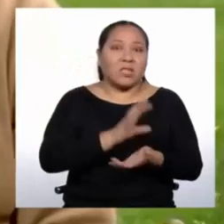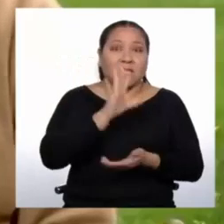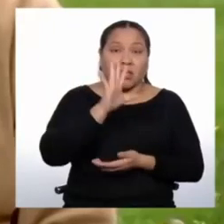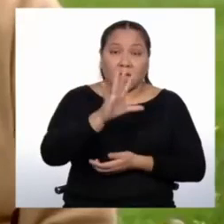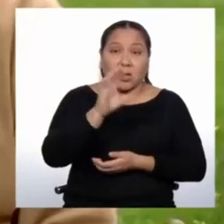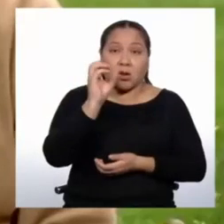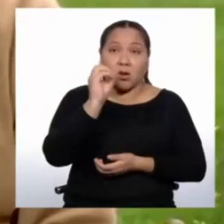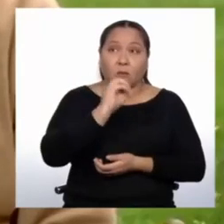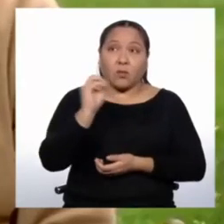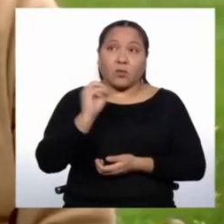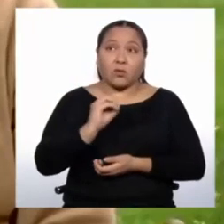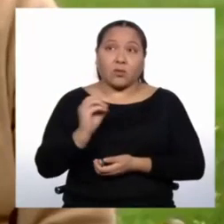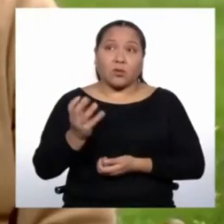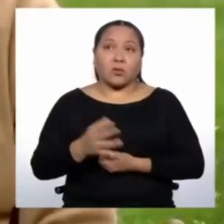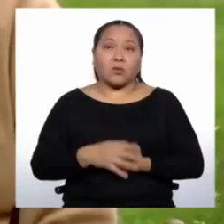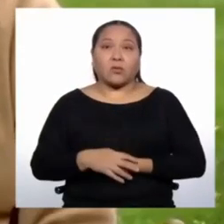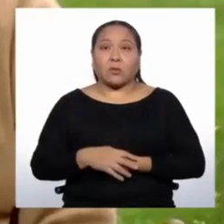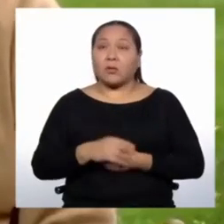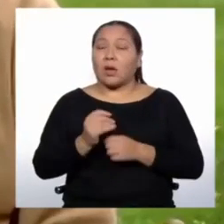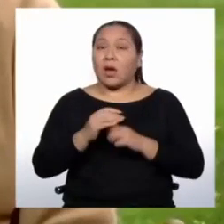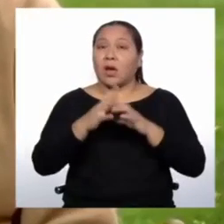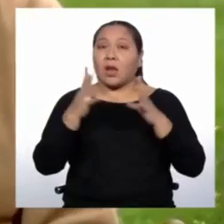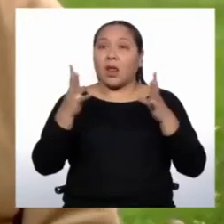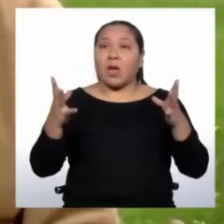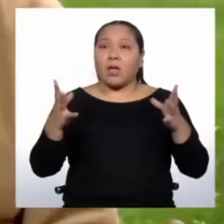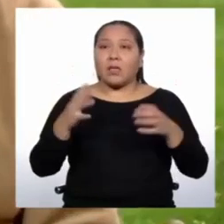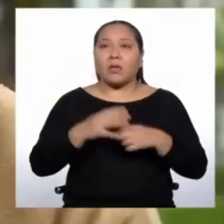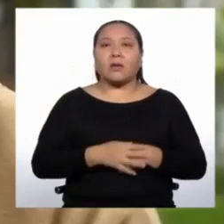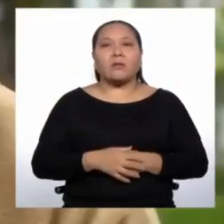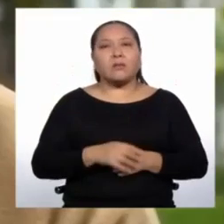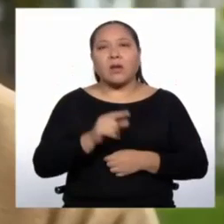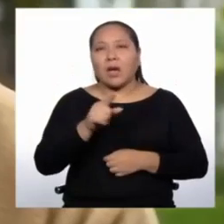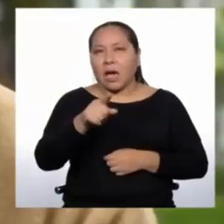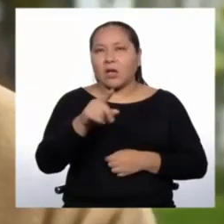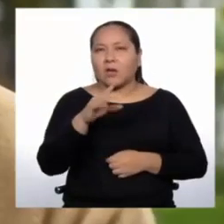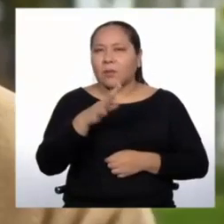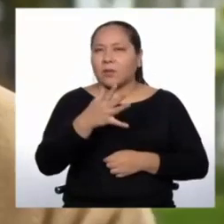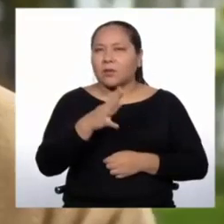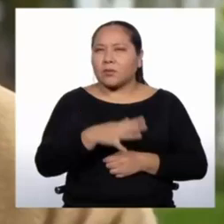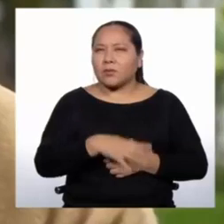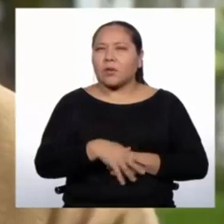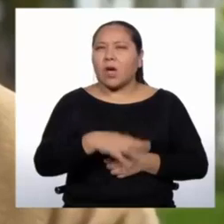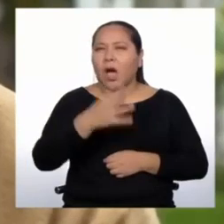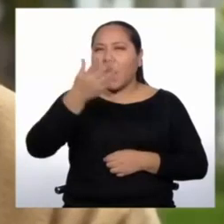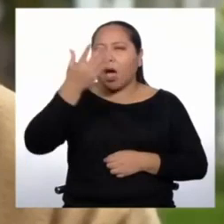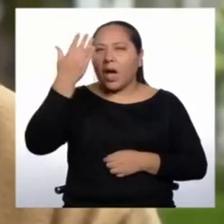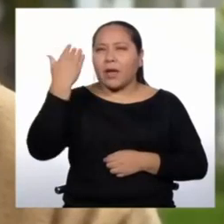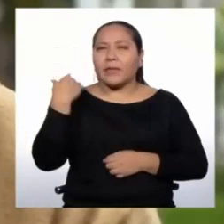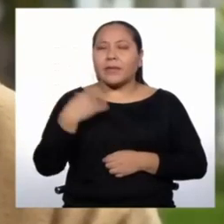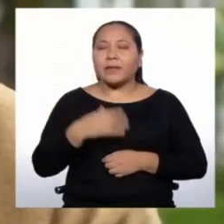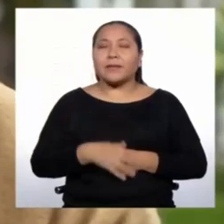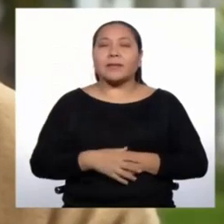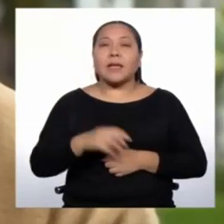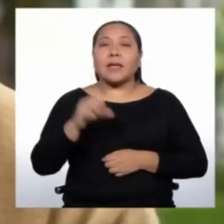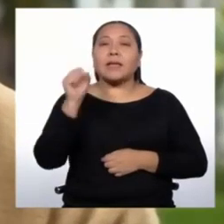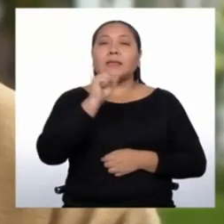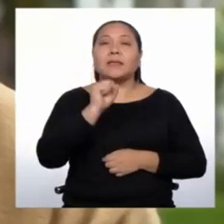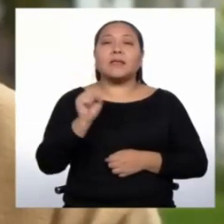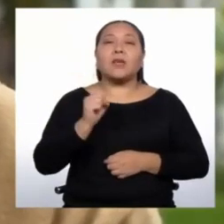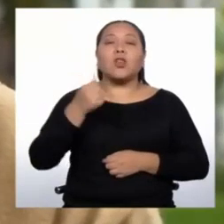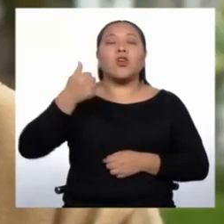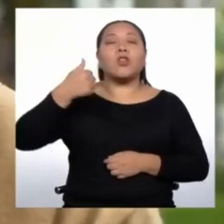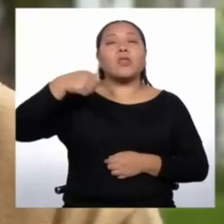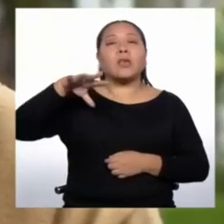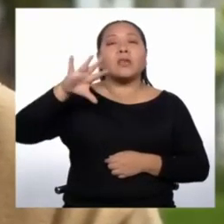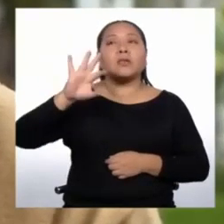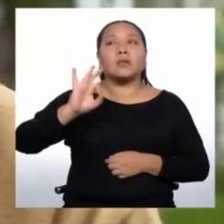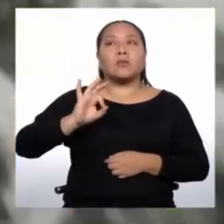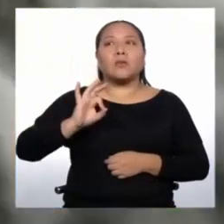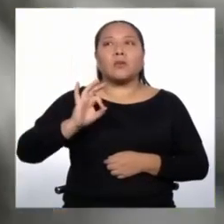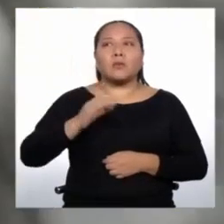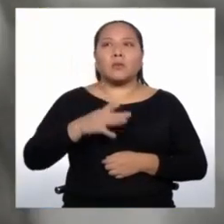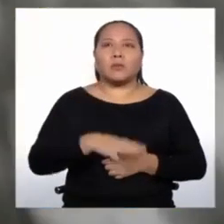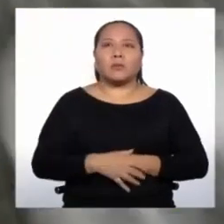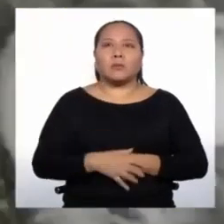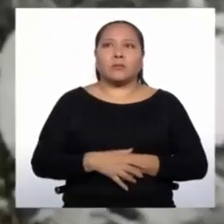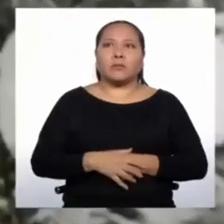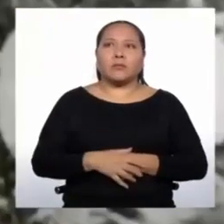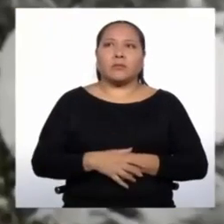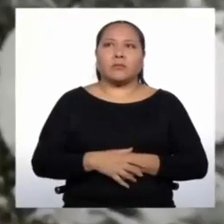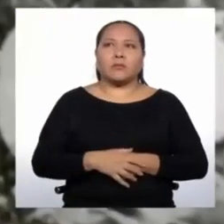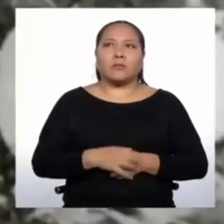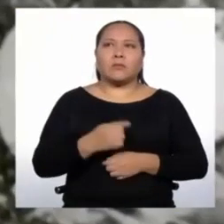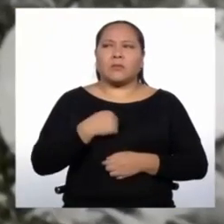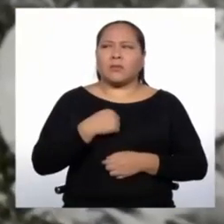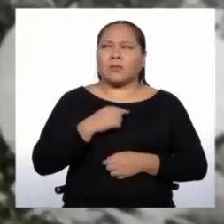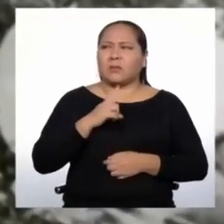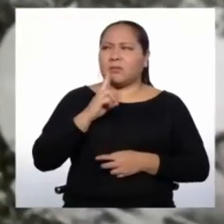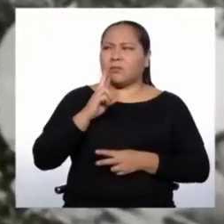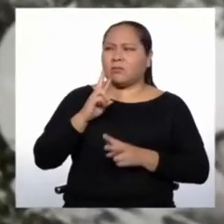ya significativo. Esa fue la situación en el Perú del siglo XIX y hubo unas reacciones de